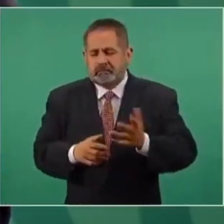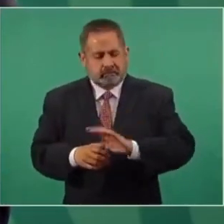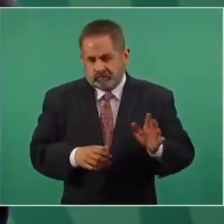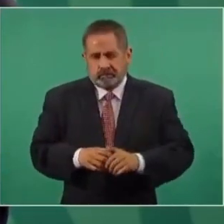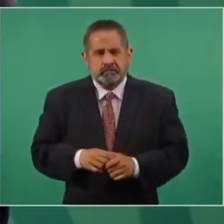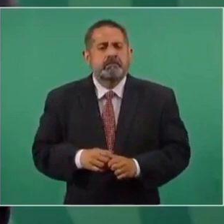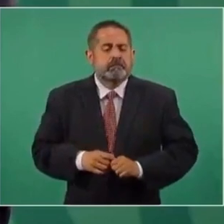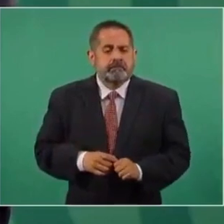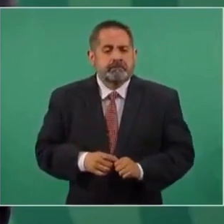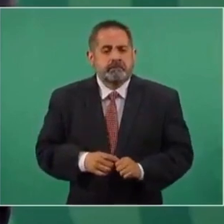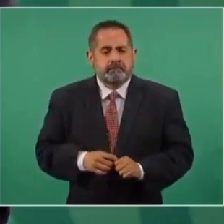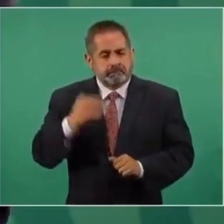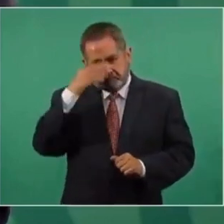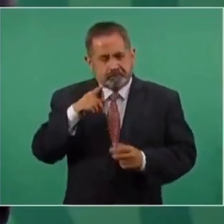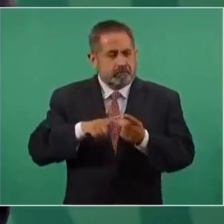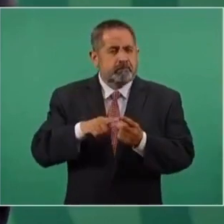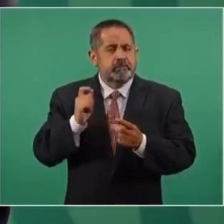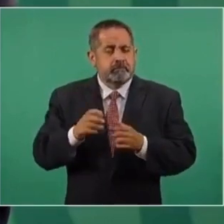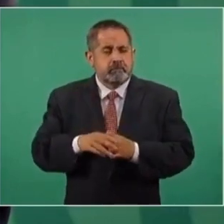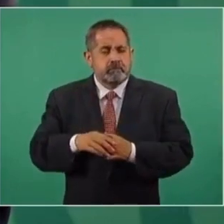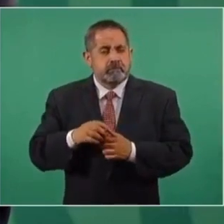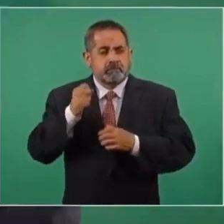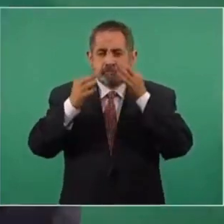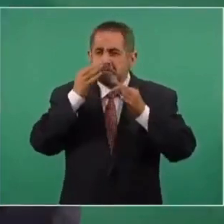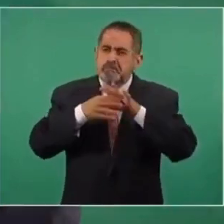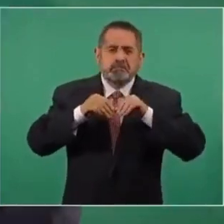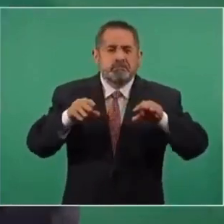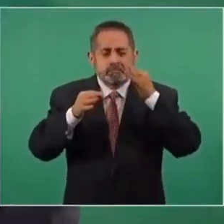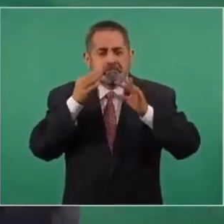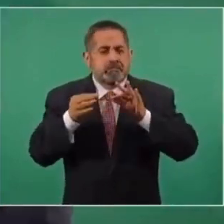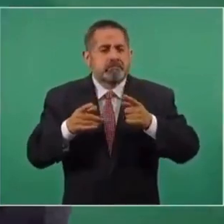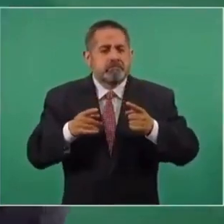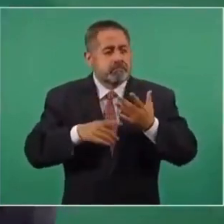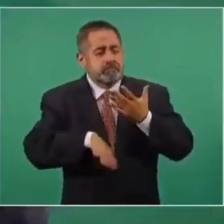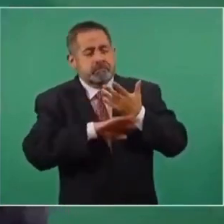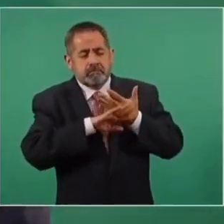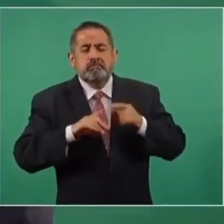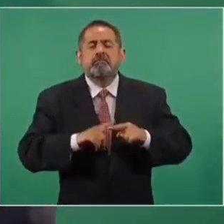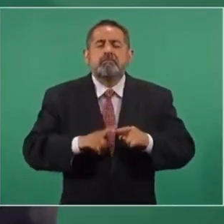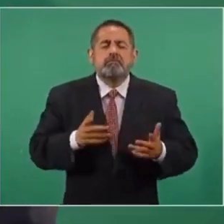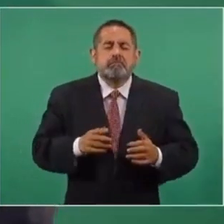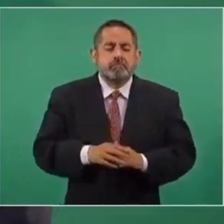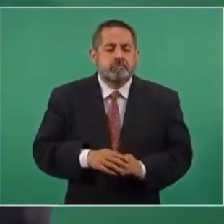tiene más efecto la campaña en contra nuestra?